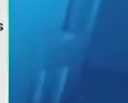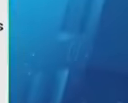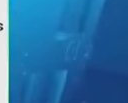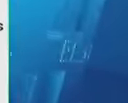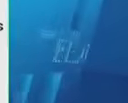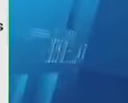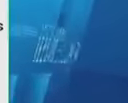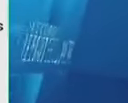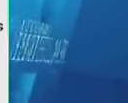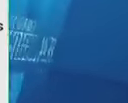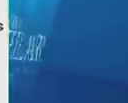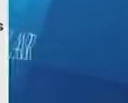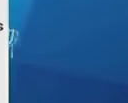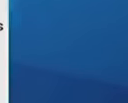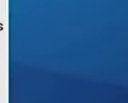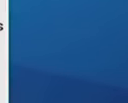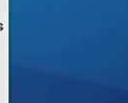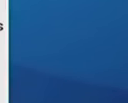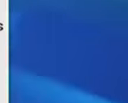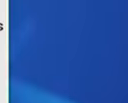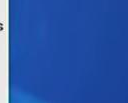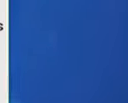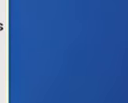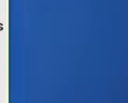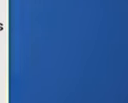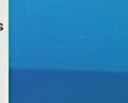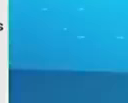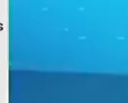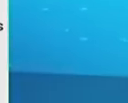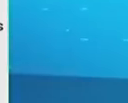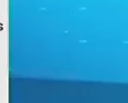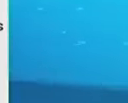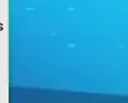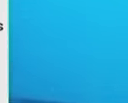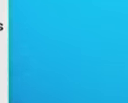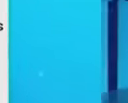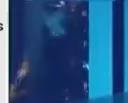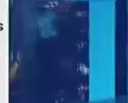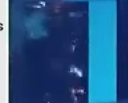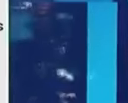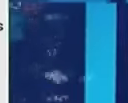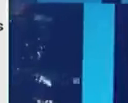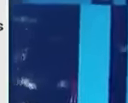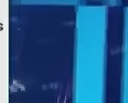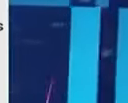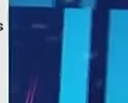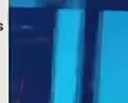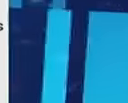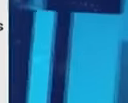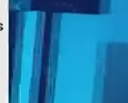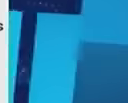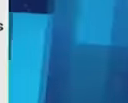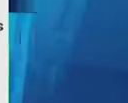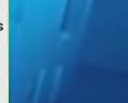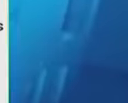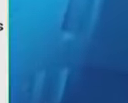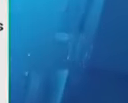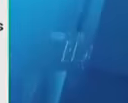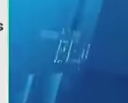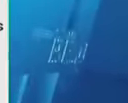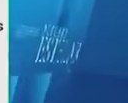procedimientos técnicos para examinar si las funciones específicas asignadas de una serie de servidores públicos están siendo